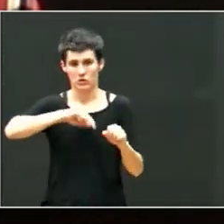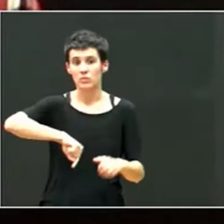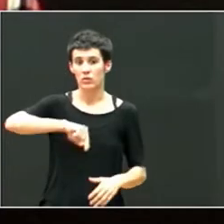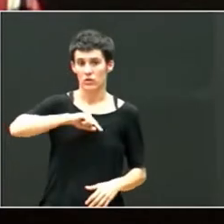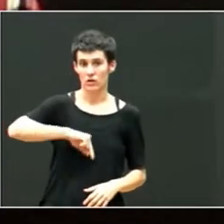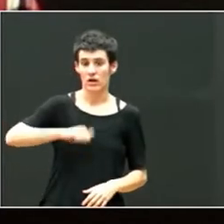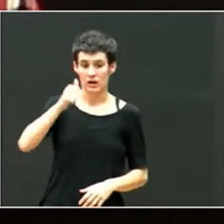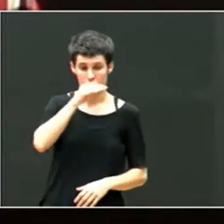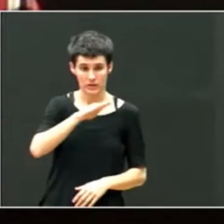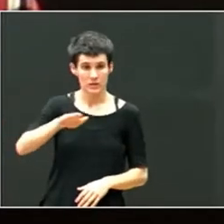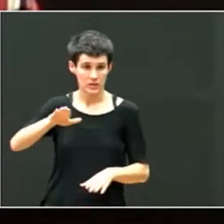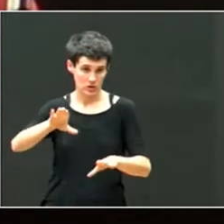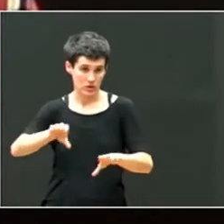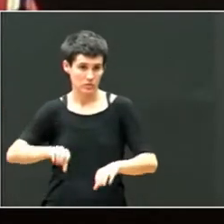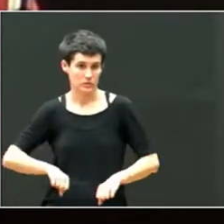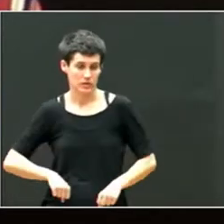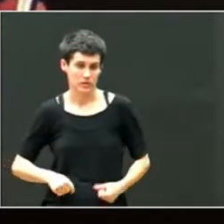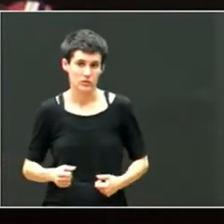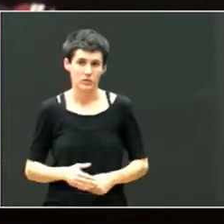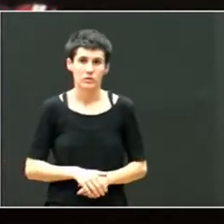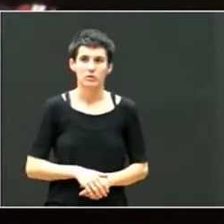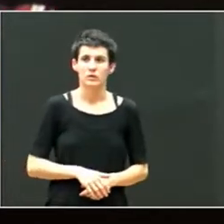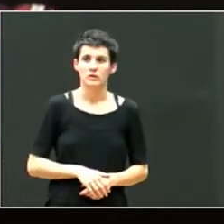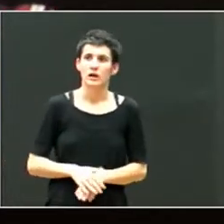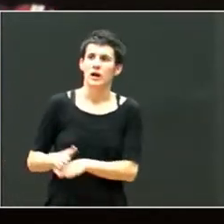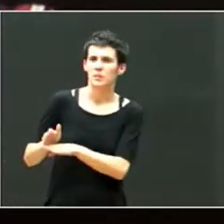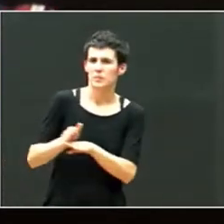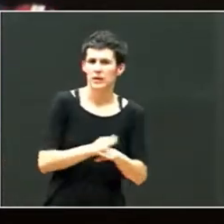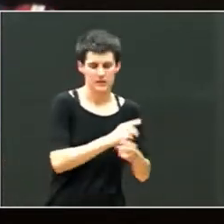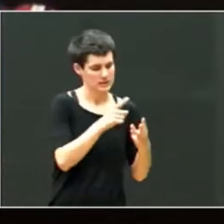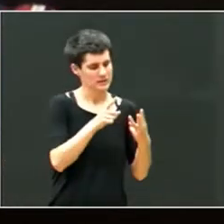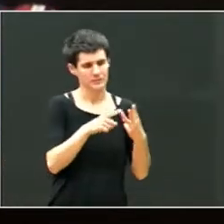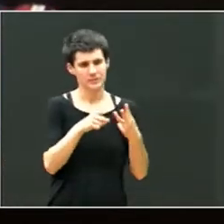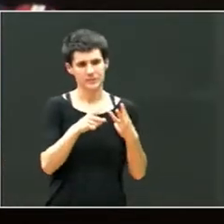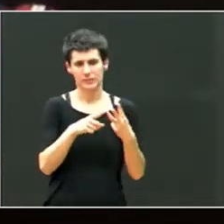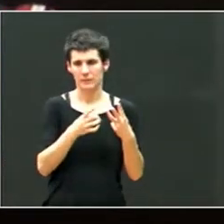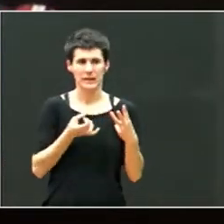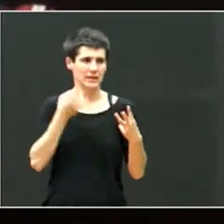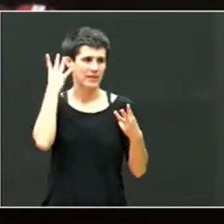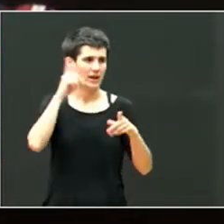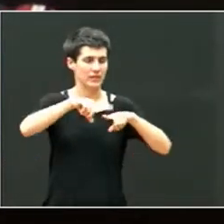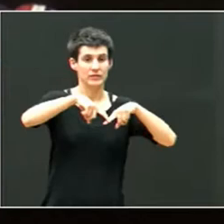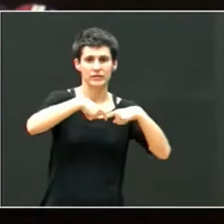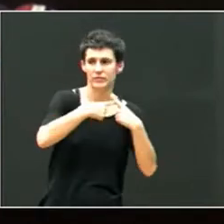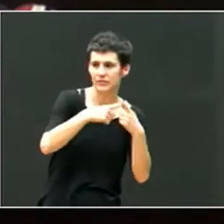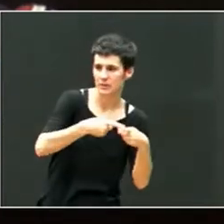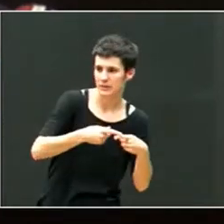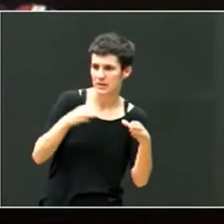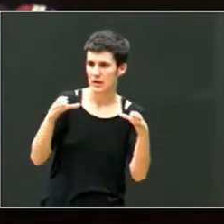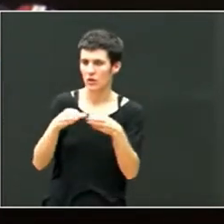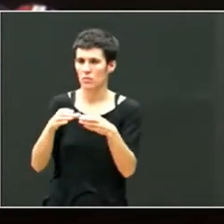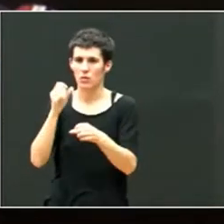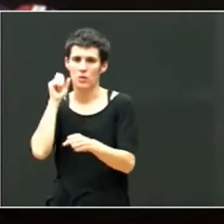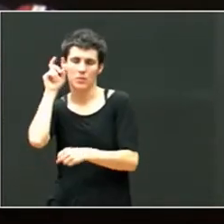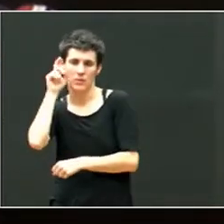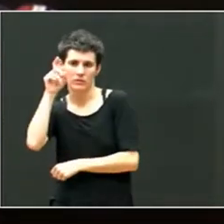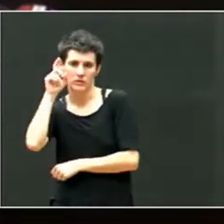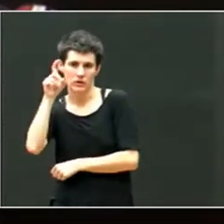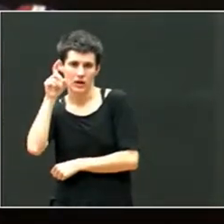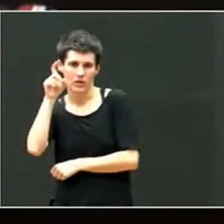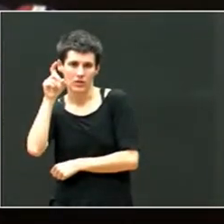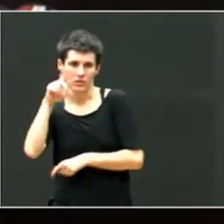adoptadas. Luego, también, la idea de que familia y equipo profesoral y claustro